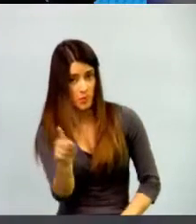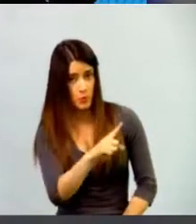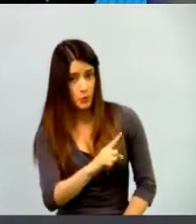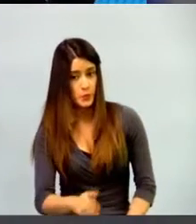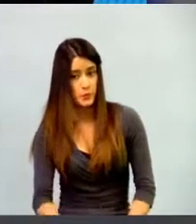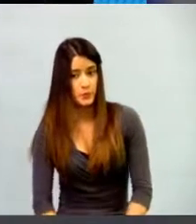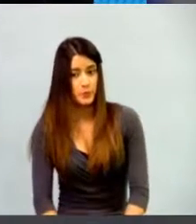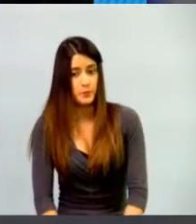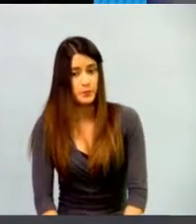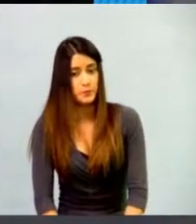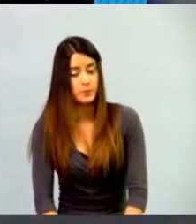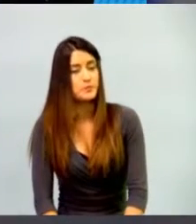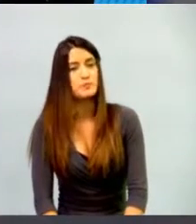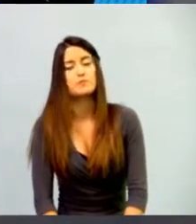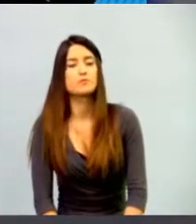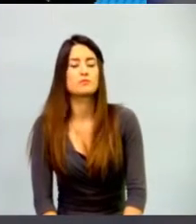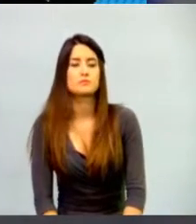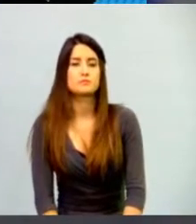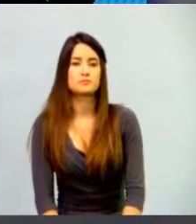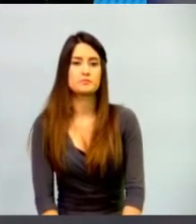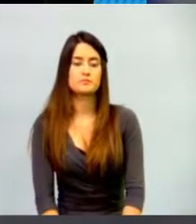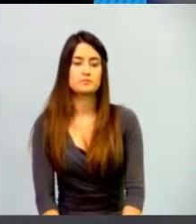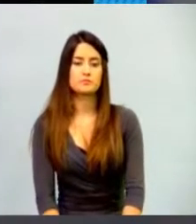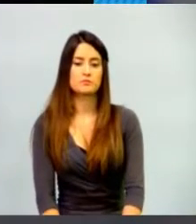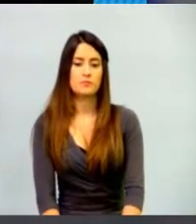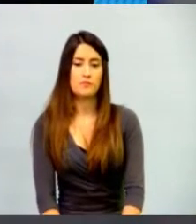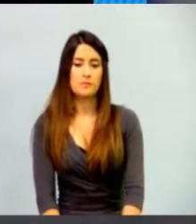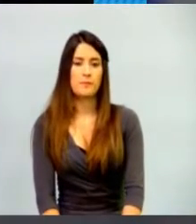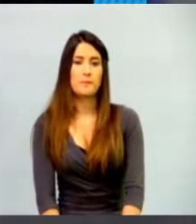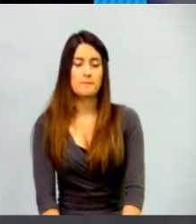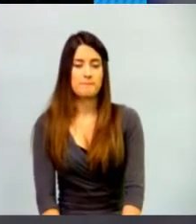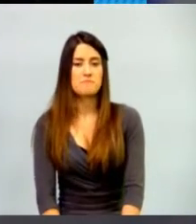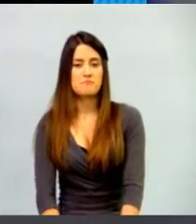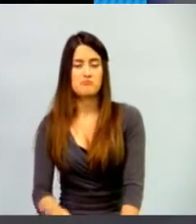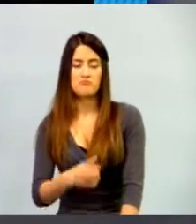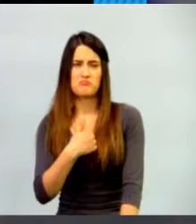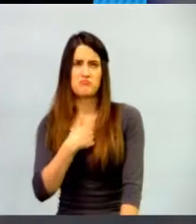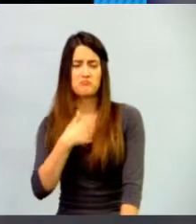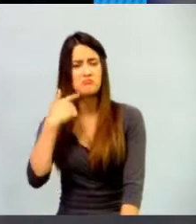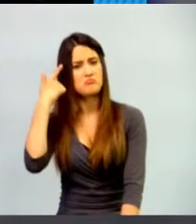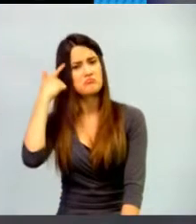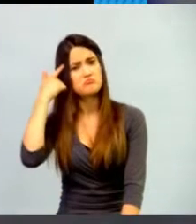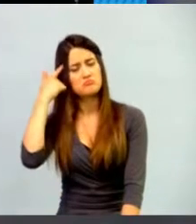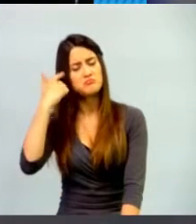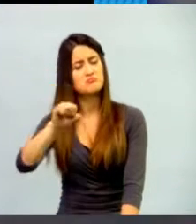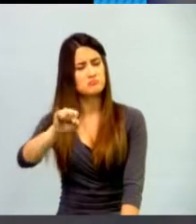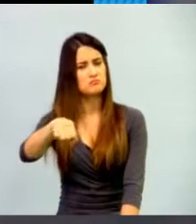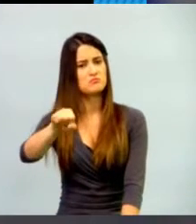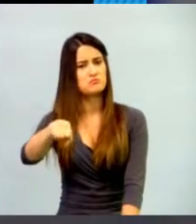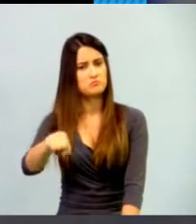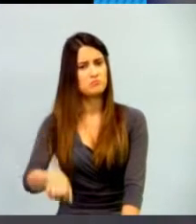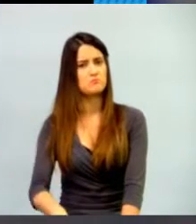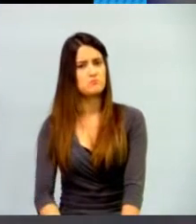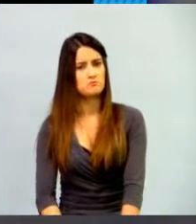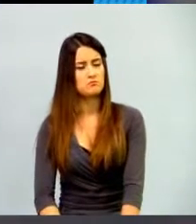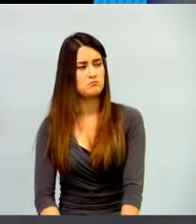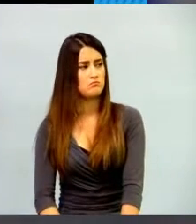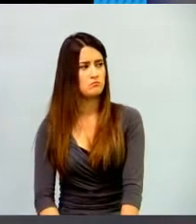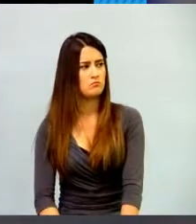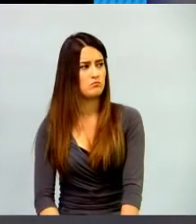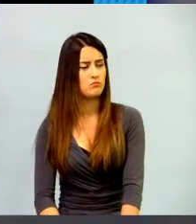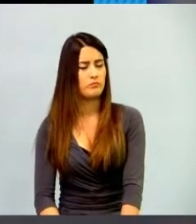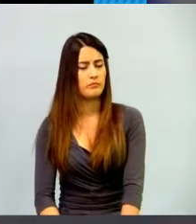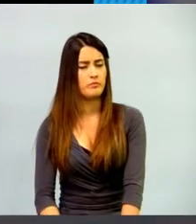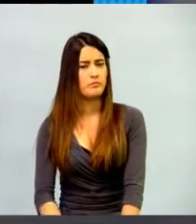Yo creo que sí, en la medida en que entendamos algo que quiero rescatar, que hablábamos hace unos